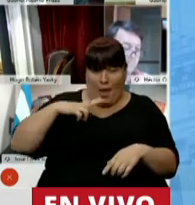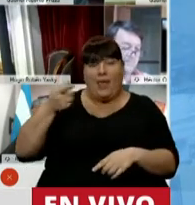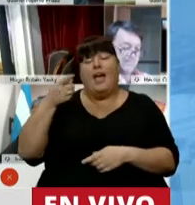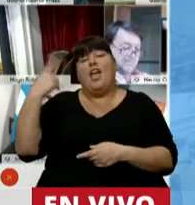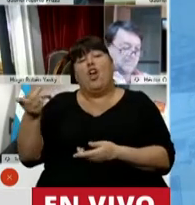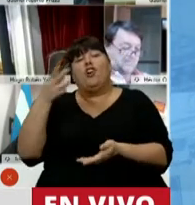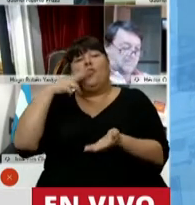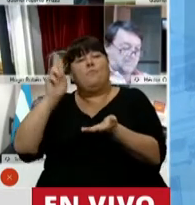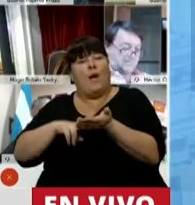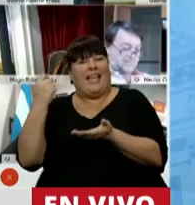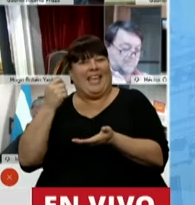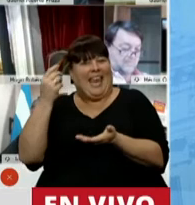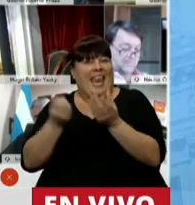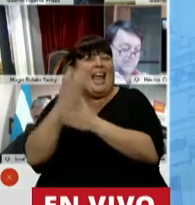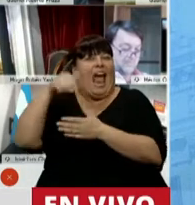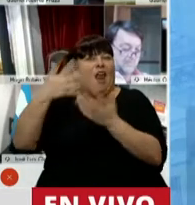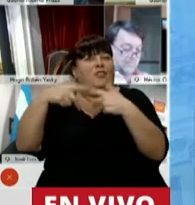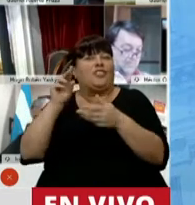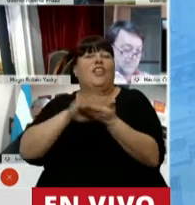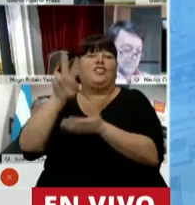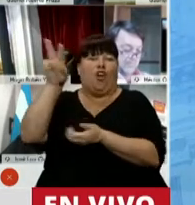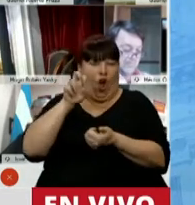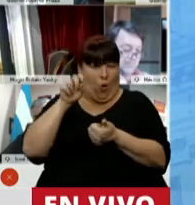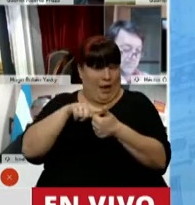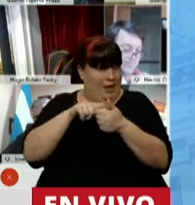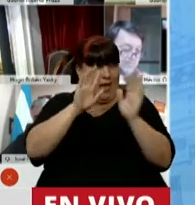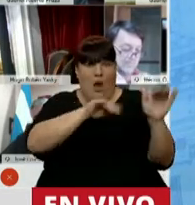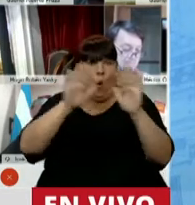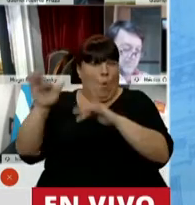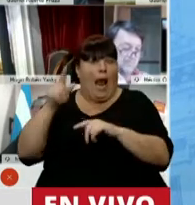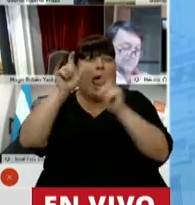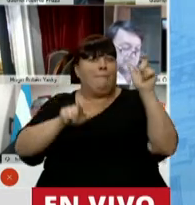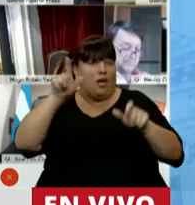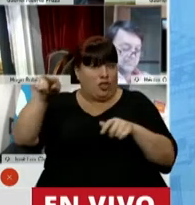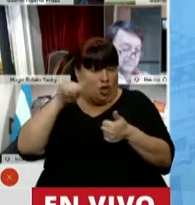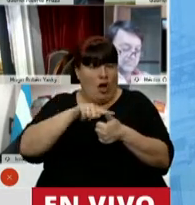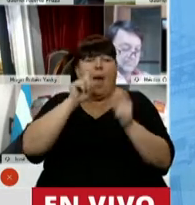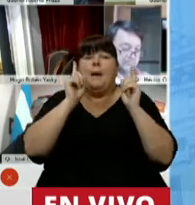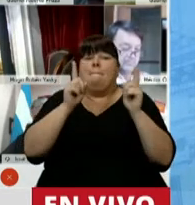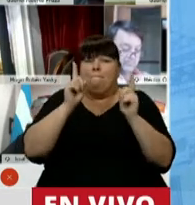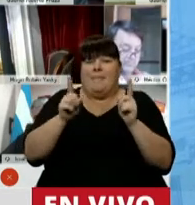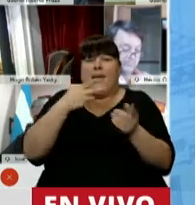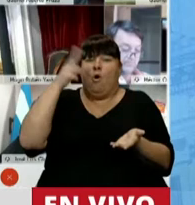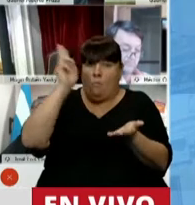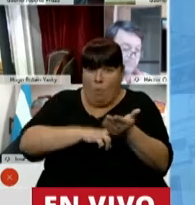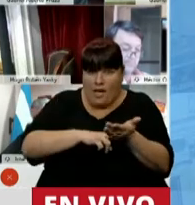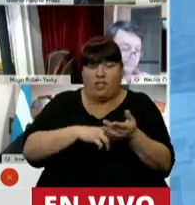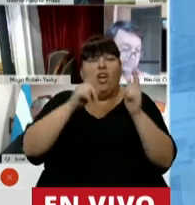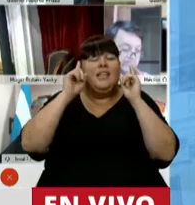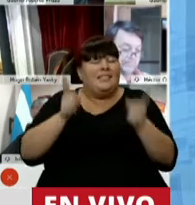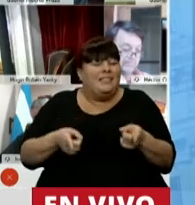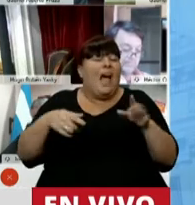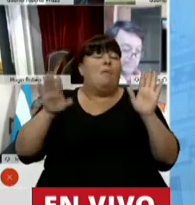el tributo que se pretende crear en el proyecto. Son los mismos sujetos pasivos, el mismo hecho imponible y